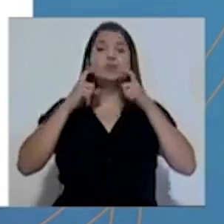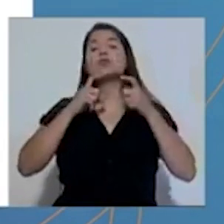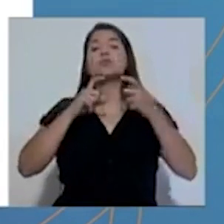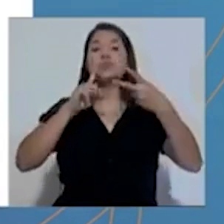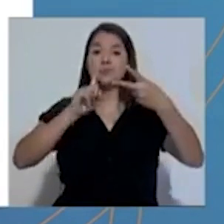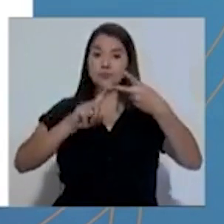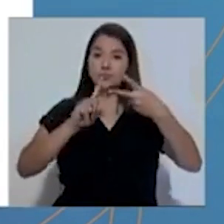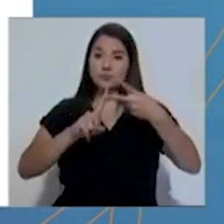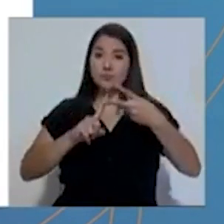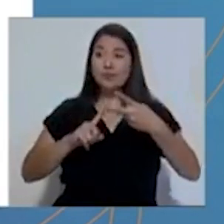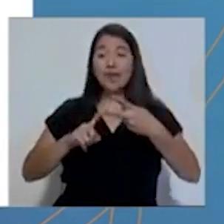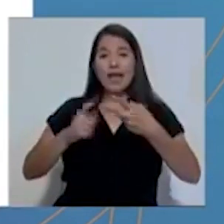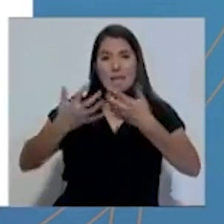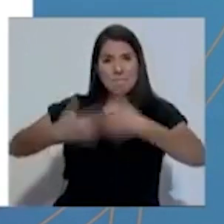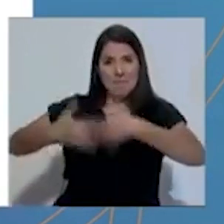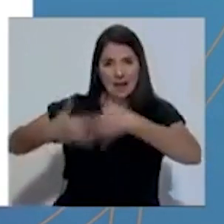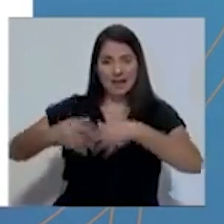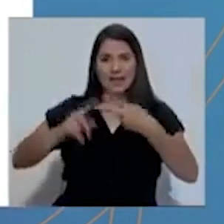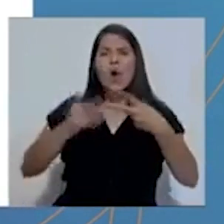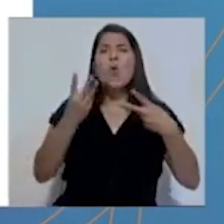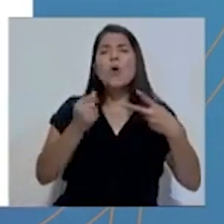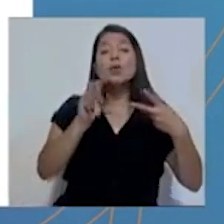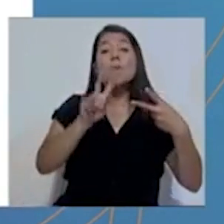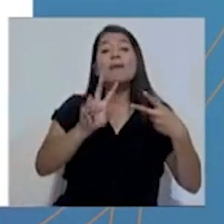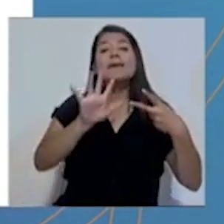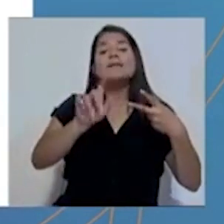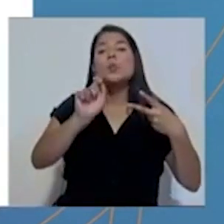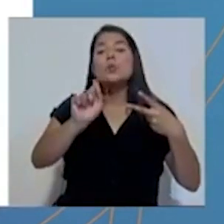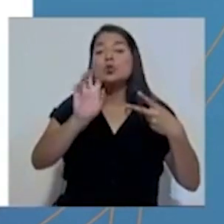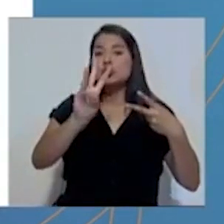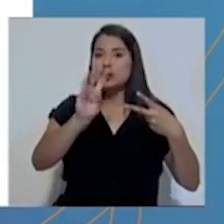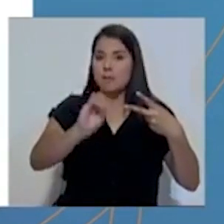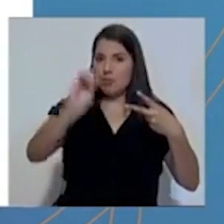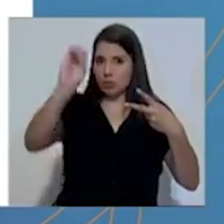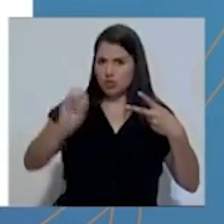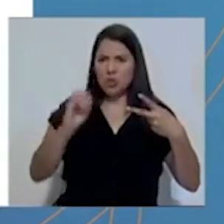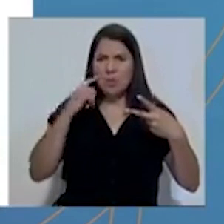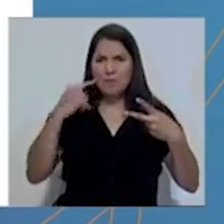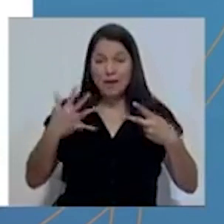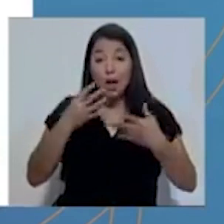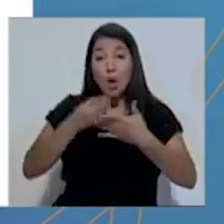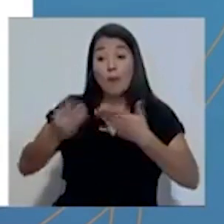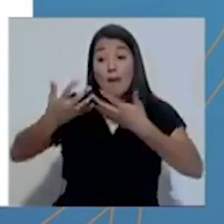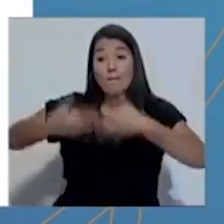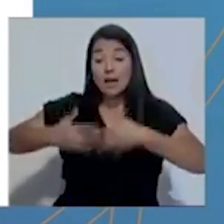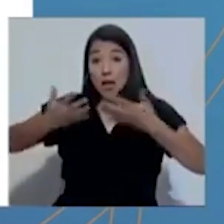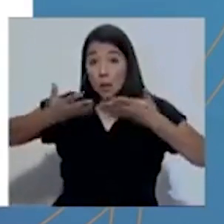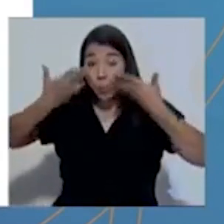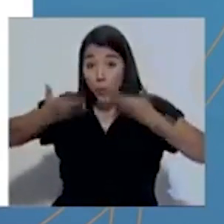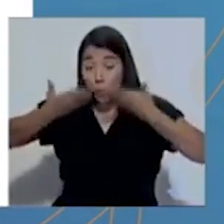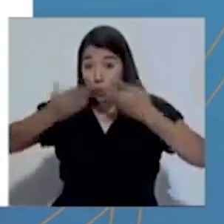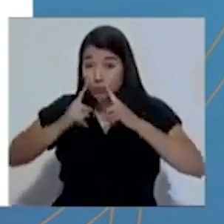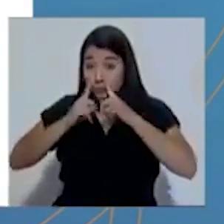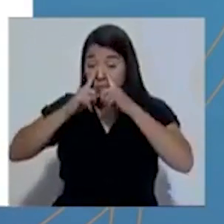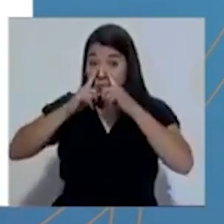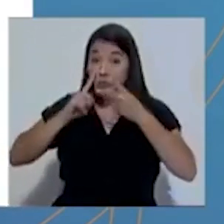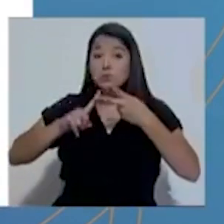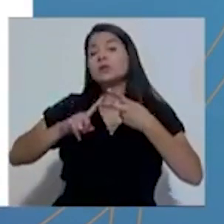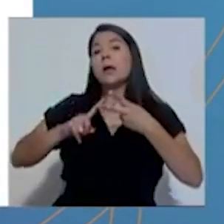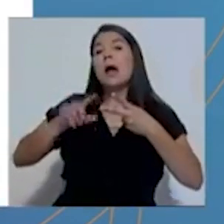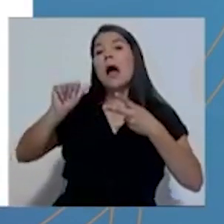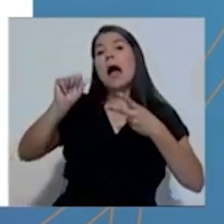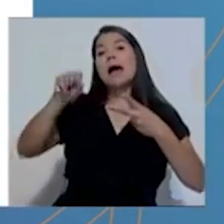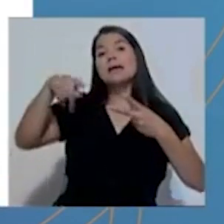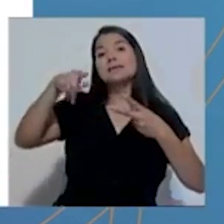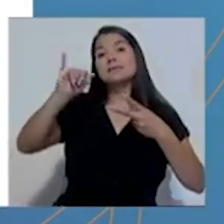Equipamiento, una inversión del 25.6% para la compra de ventiladores pulmonares, aspiradores,